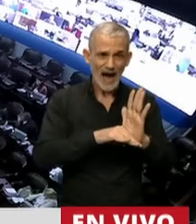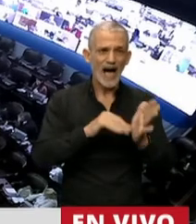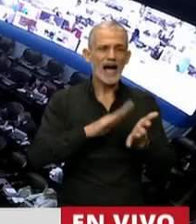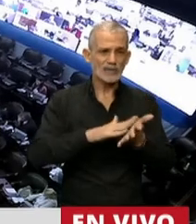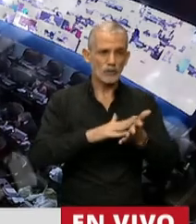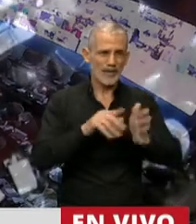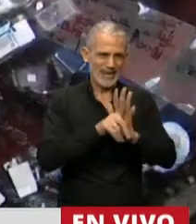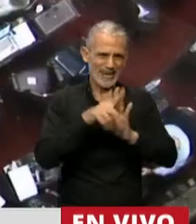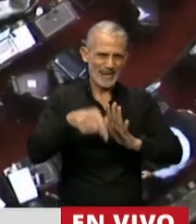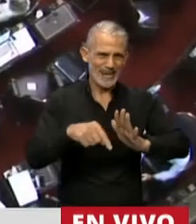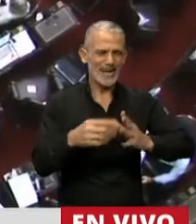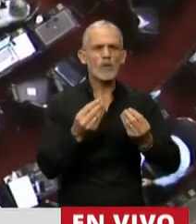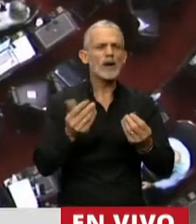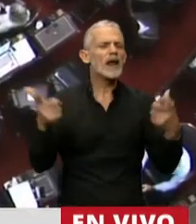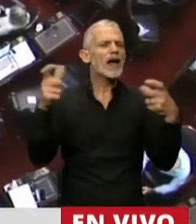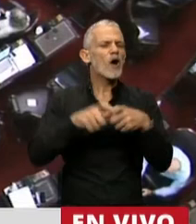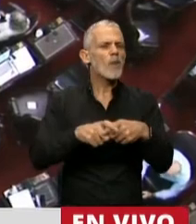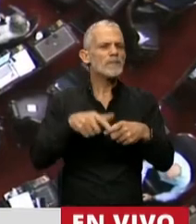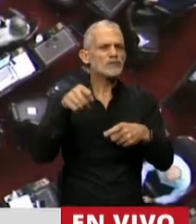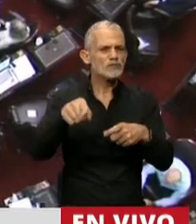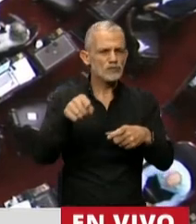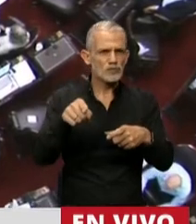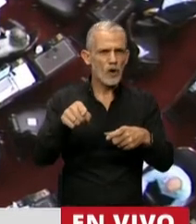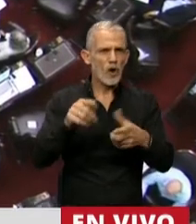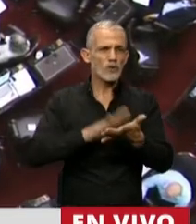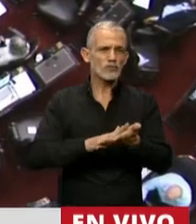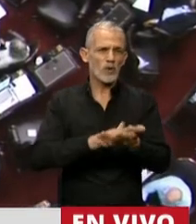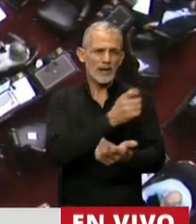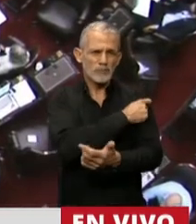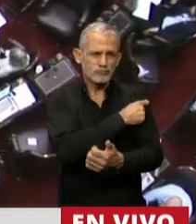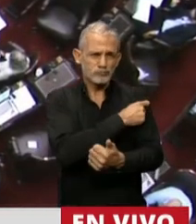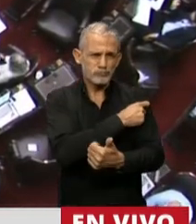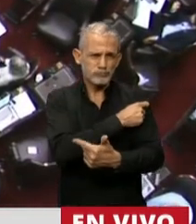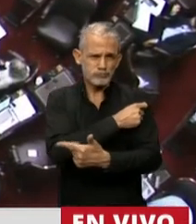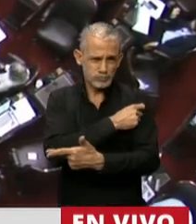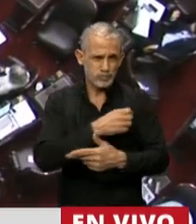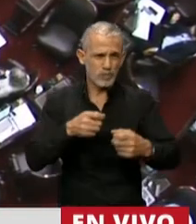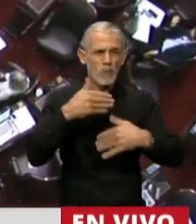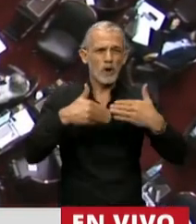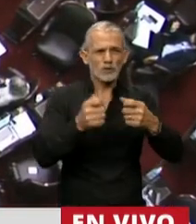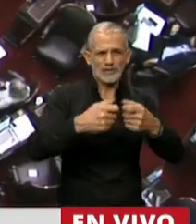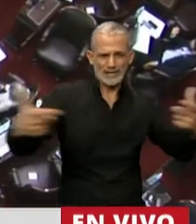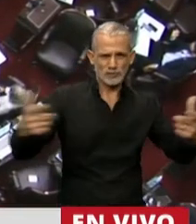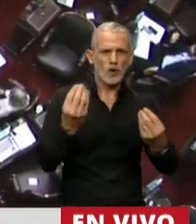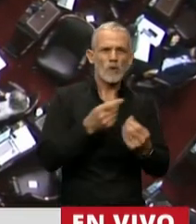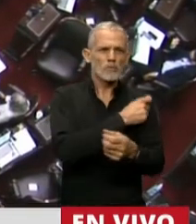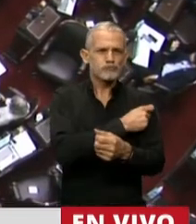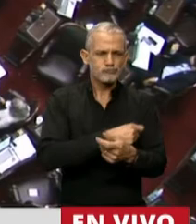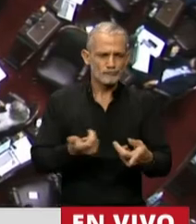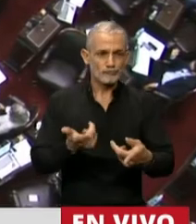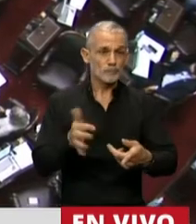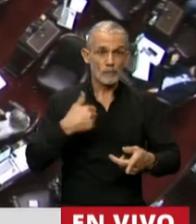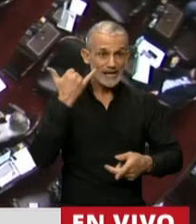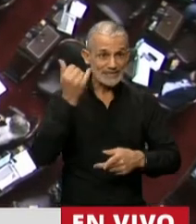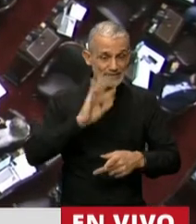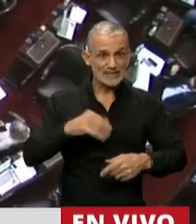tratamiento de la comisión de inmunizaciones. Y así también, yo